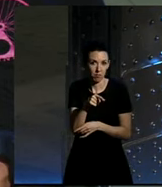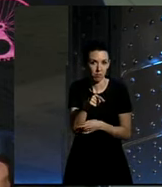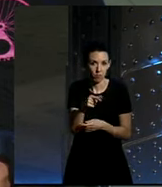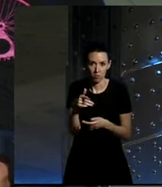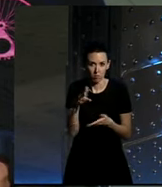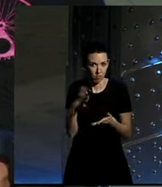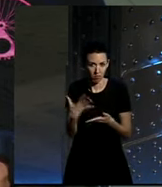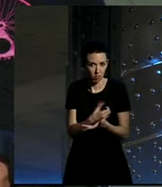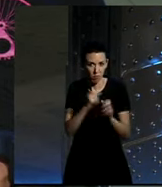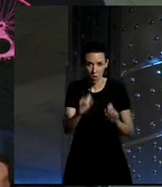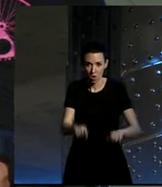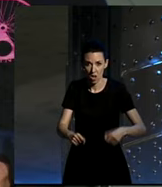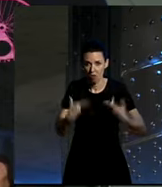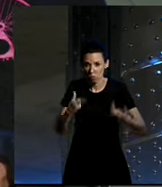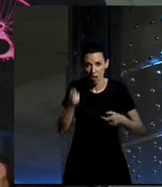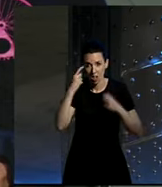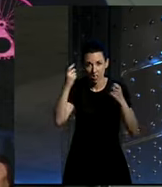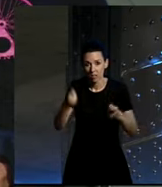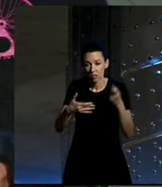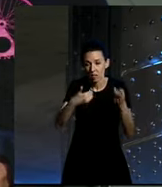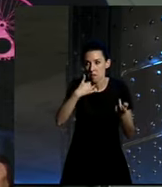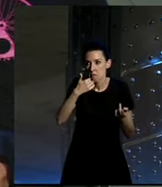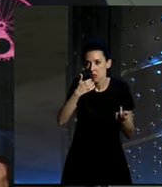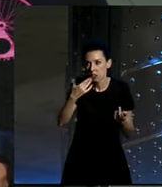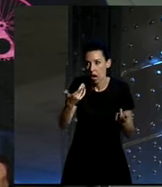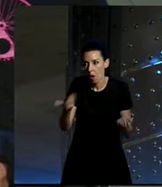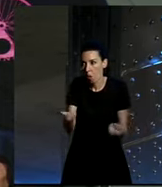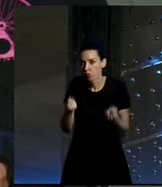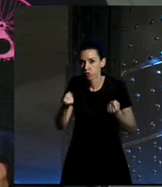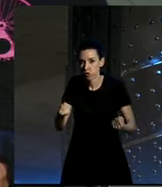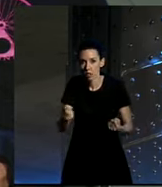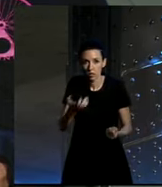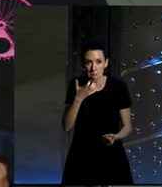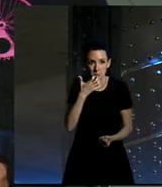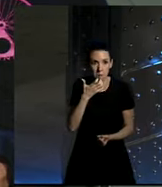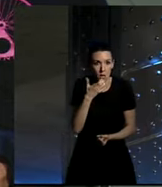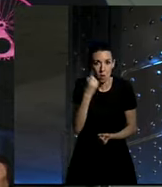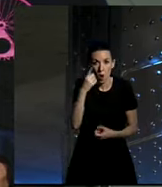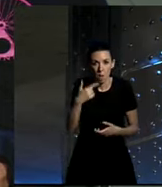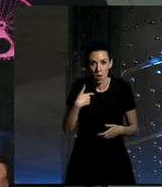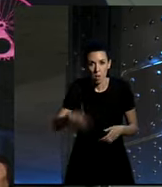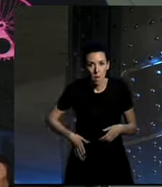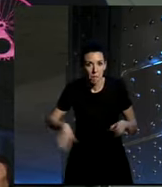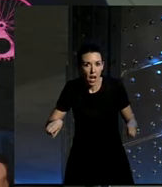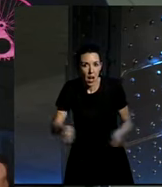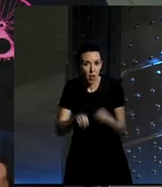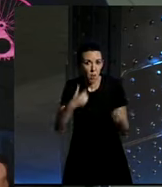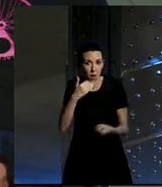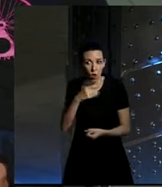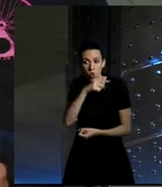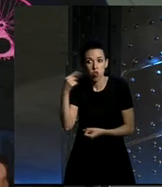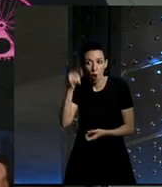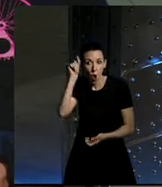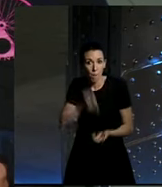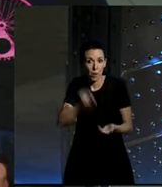todo natural intentaremos llevar algo fuerte por si alguien se rompe una pierna algo para el dolor algo